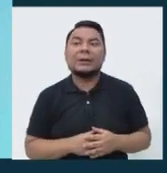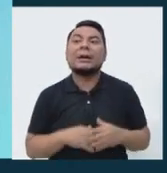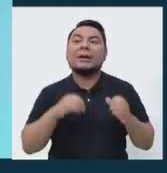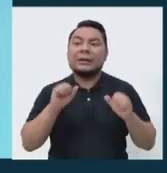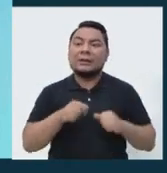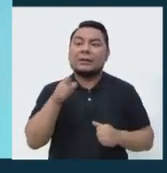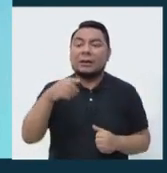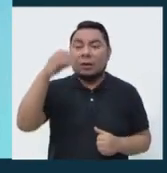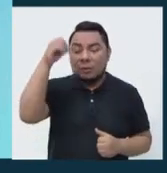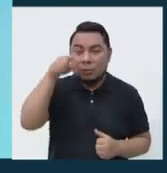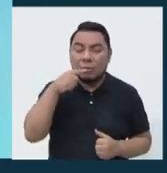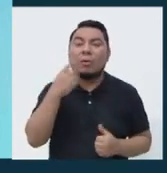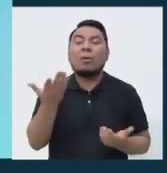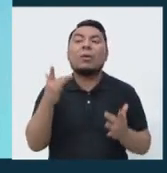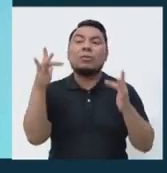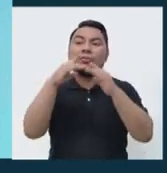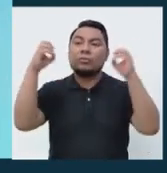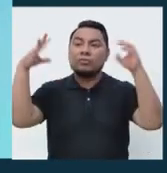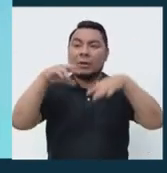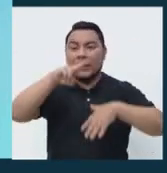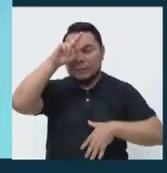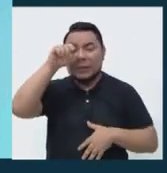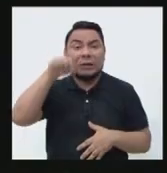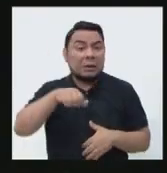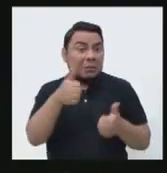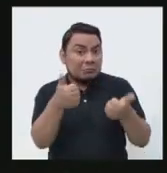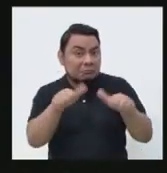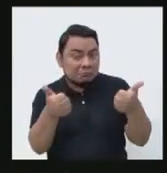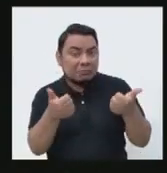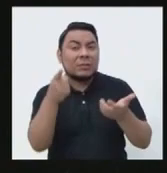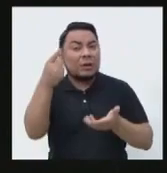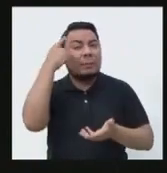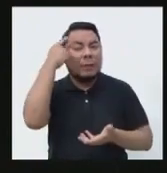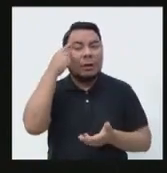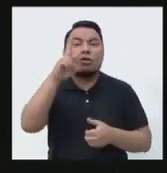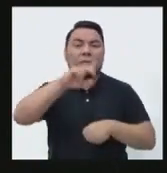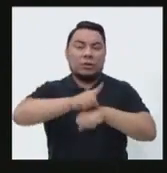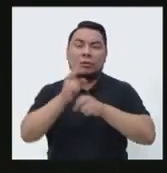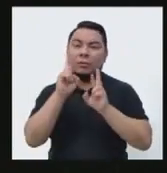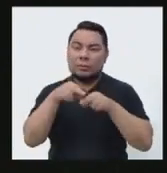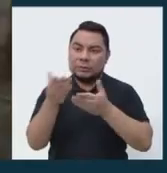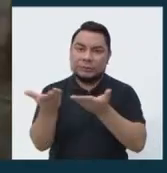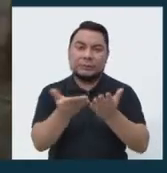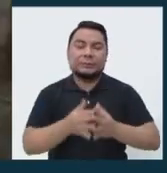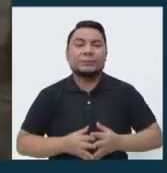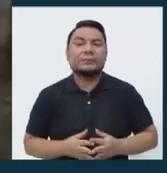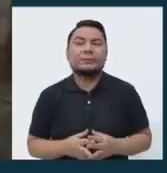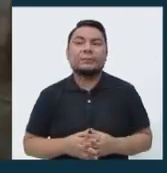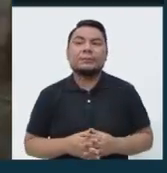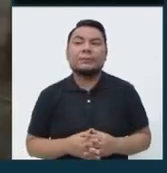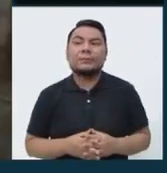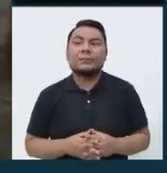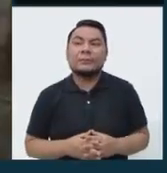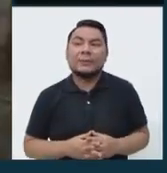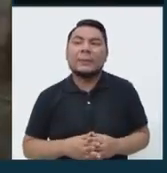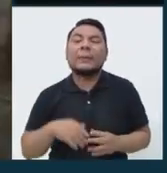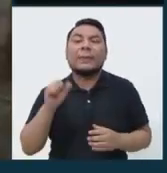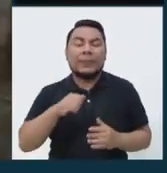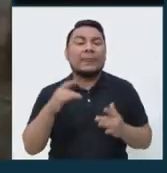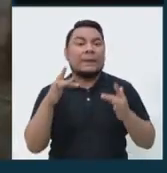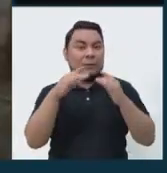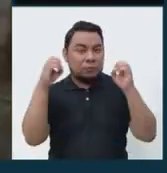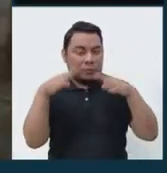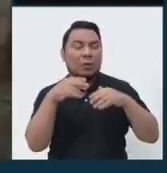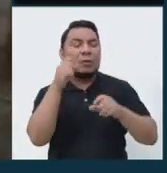potencial de servicio de electricidad en el país es suficiente? Tiene dos minutos para responder. De electrificación, correcto.